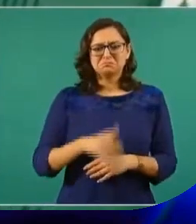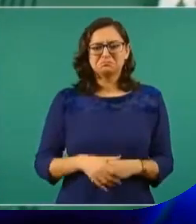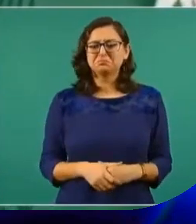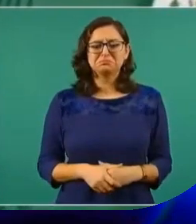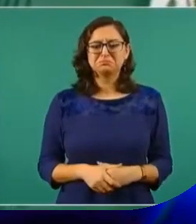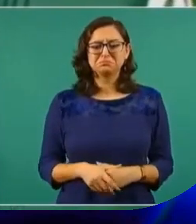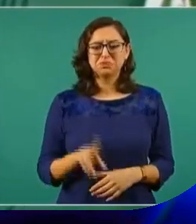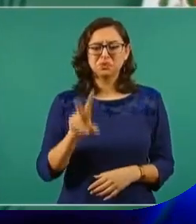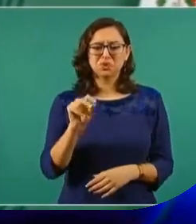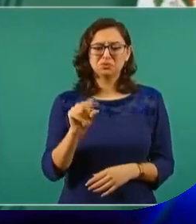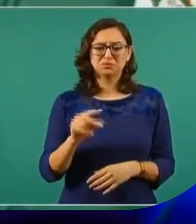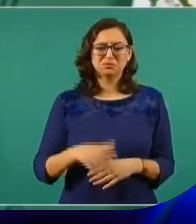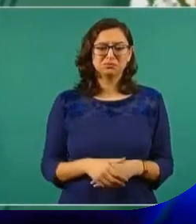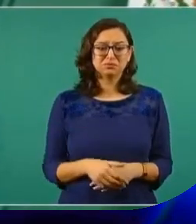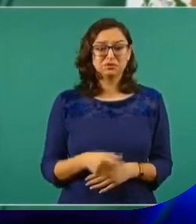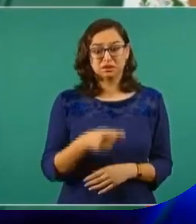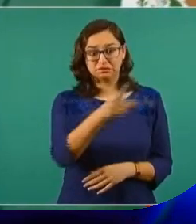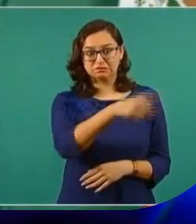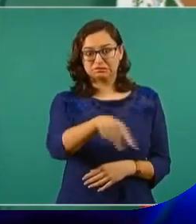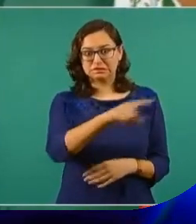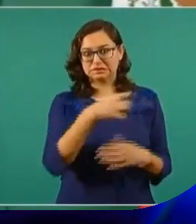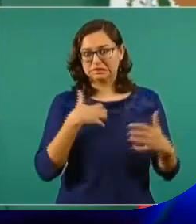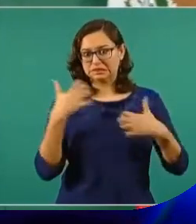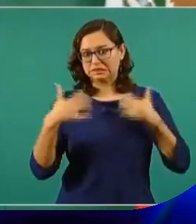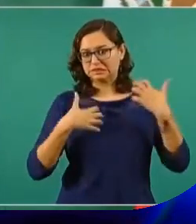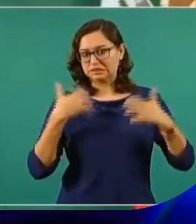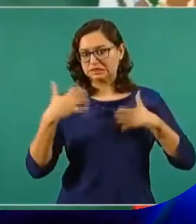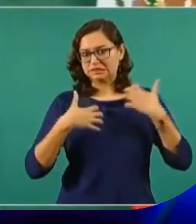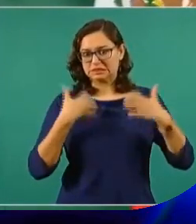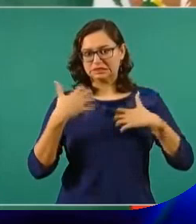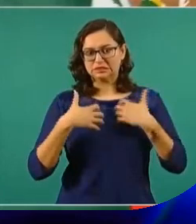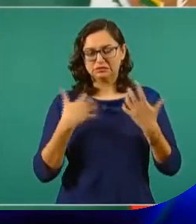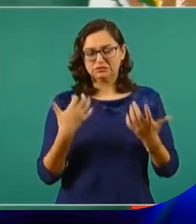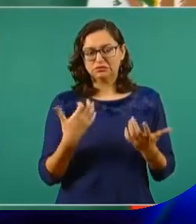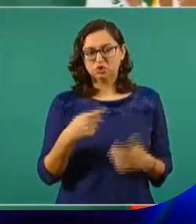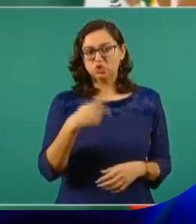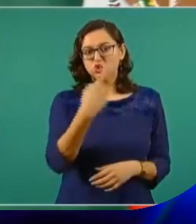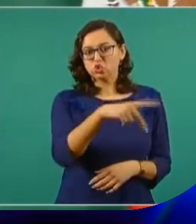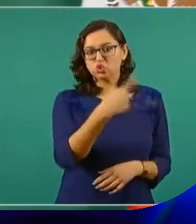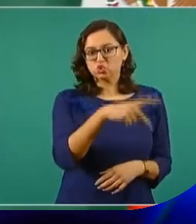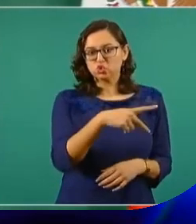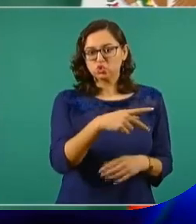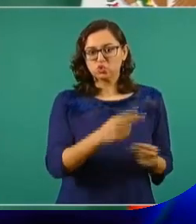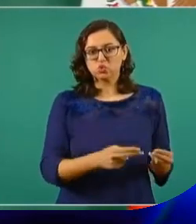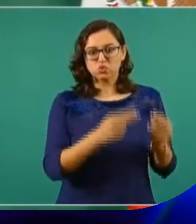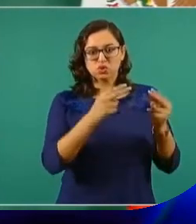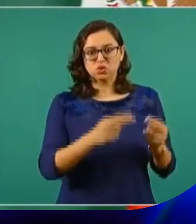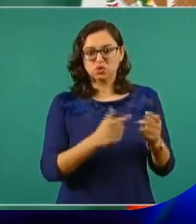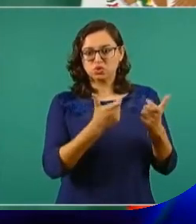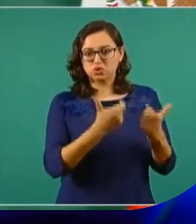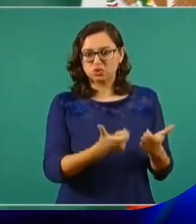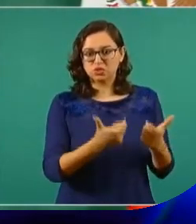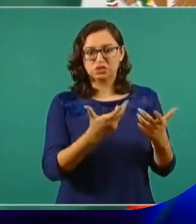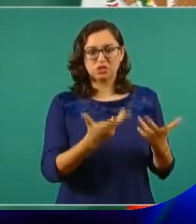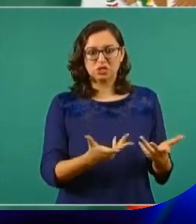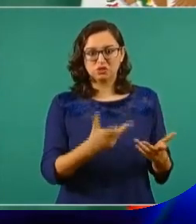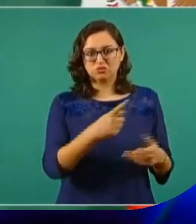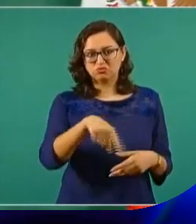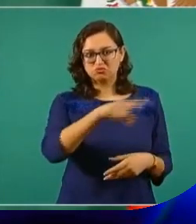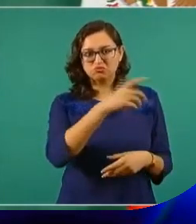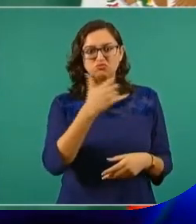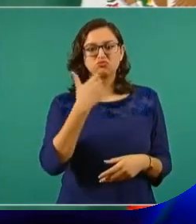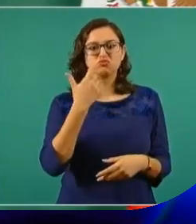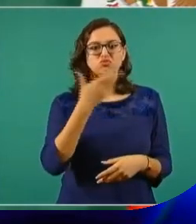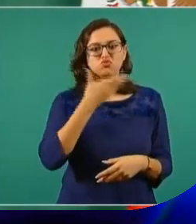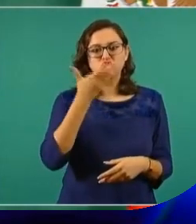afectados muchos intereses creados de mucha gente que se dedicaba a robar, a